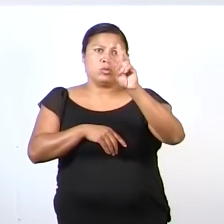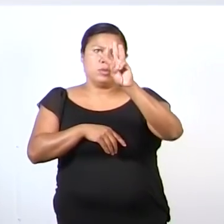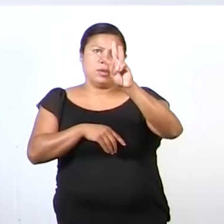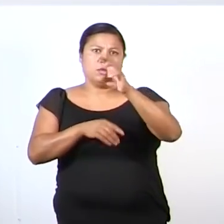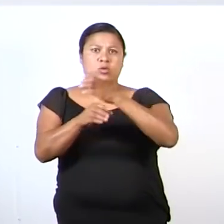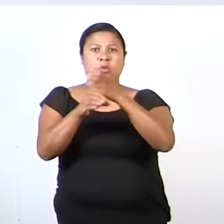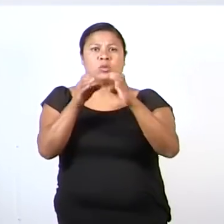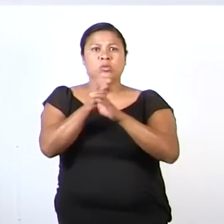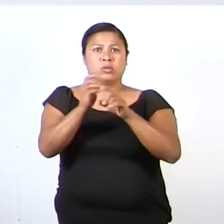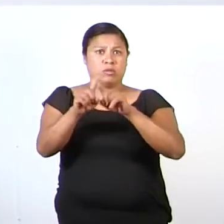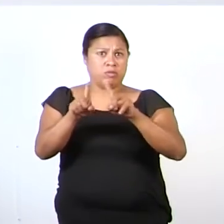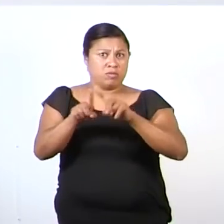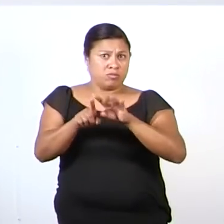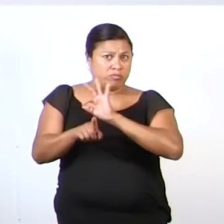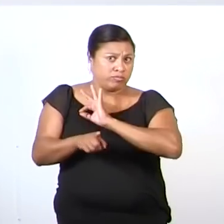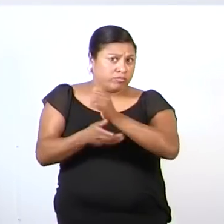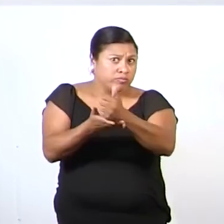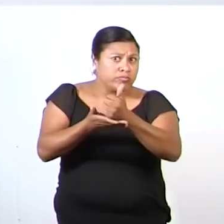elementos?